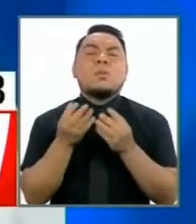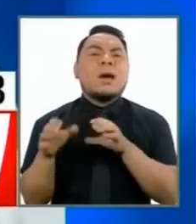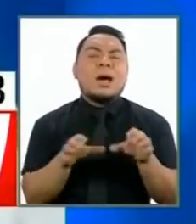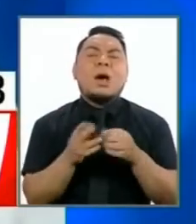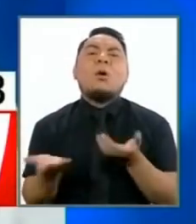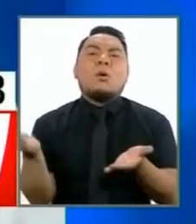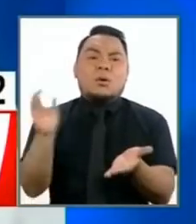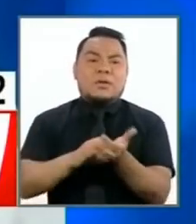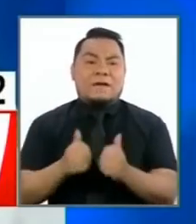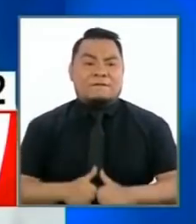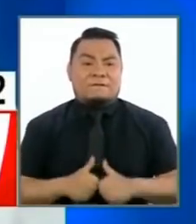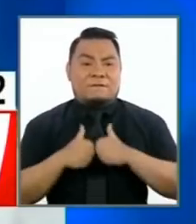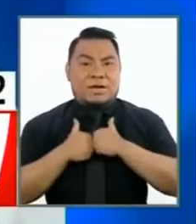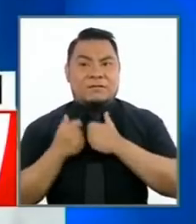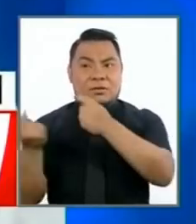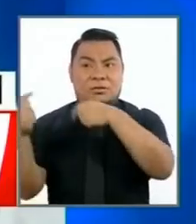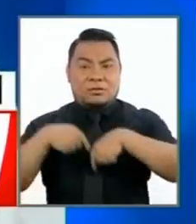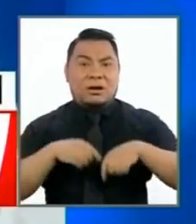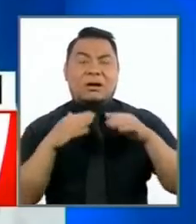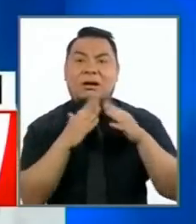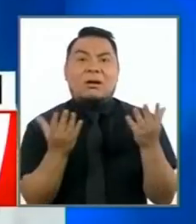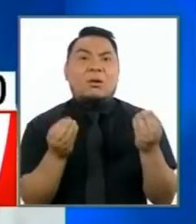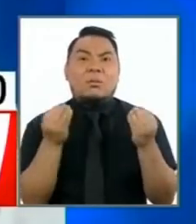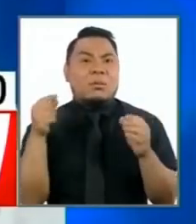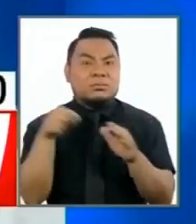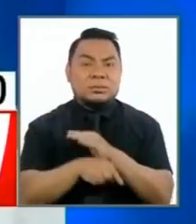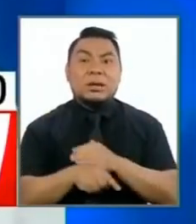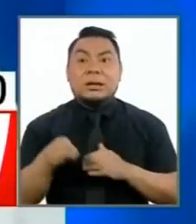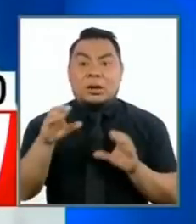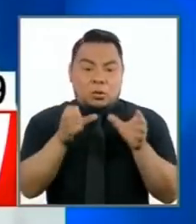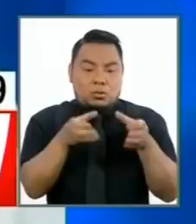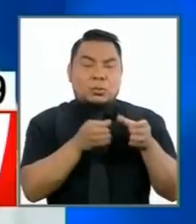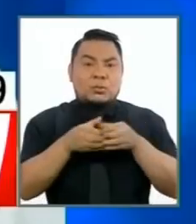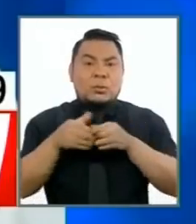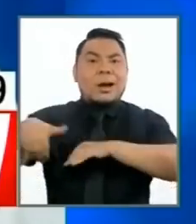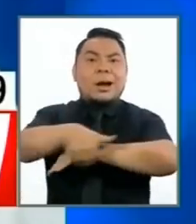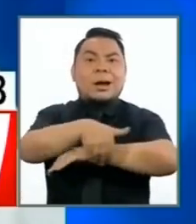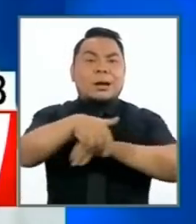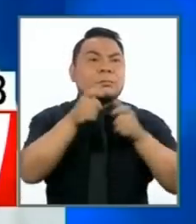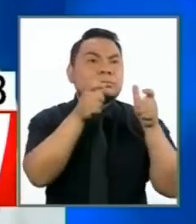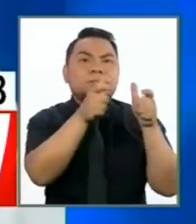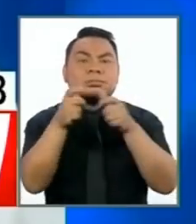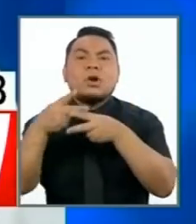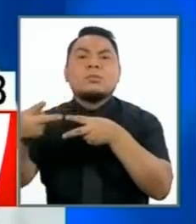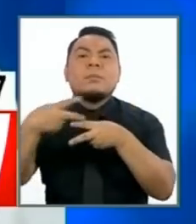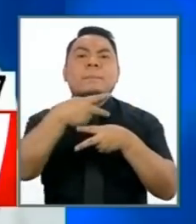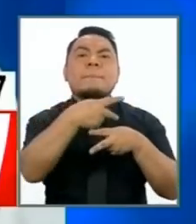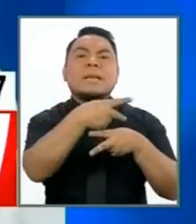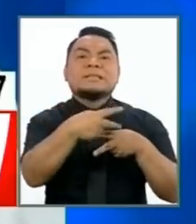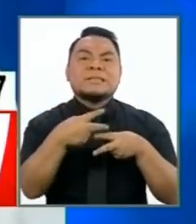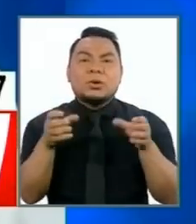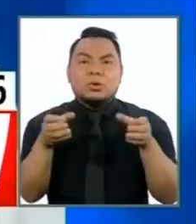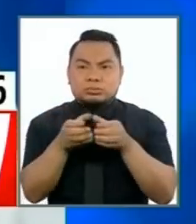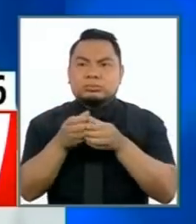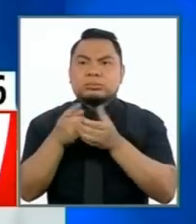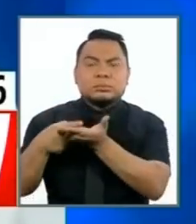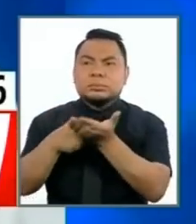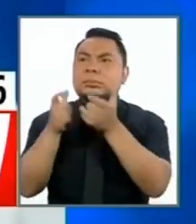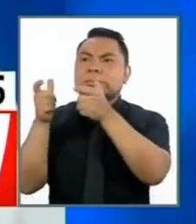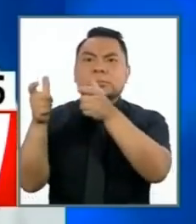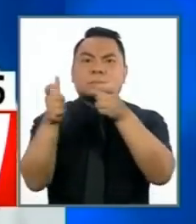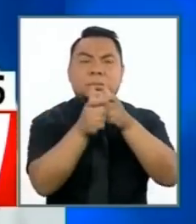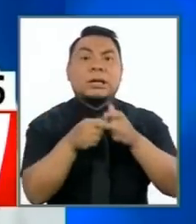volver vivos de la calle. Las rondas urbanas, con energía, vamos a proponer